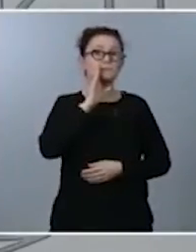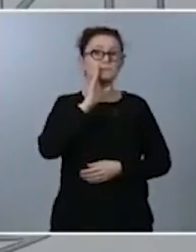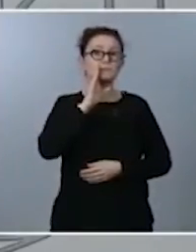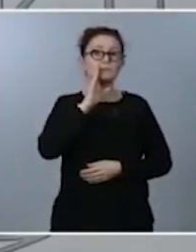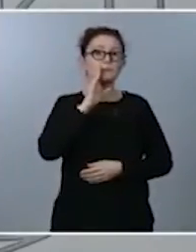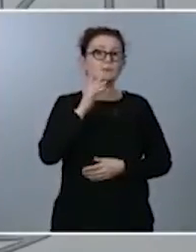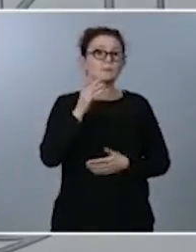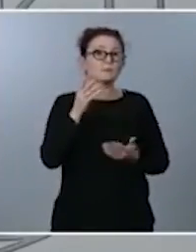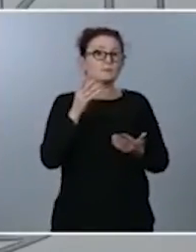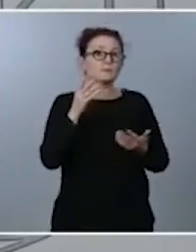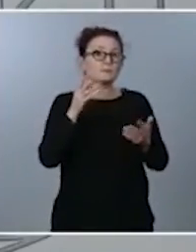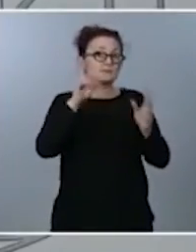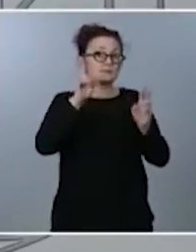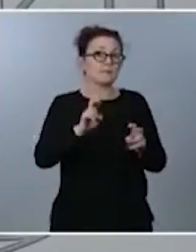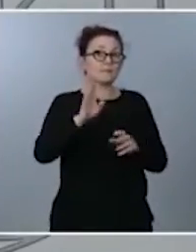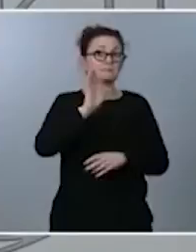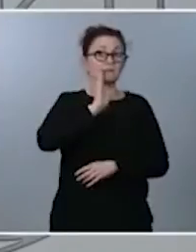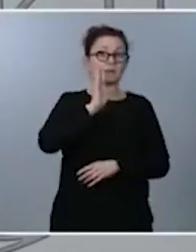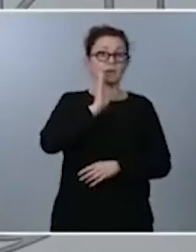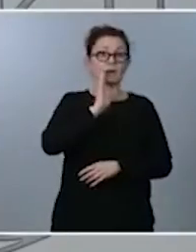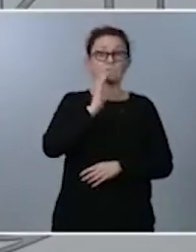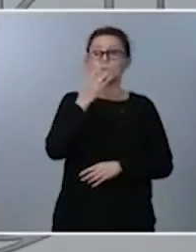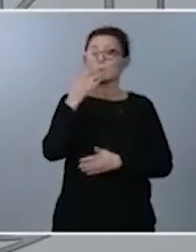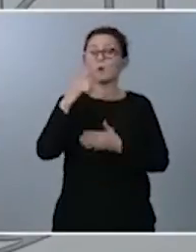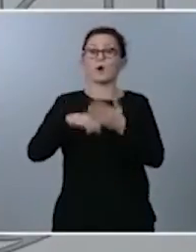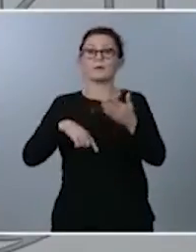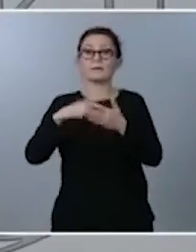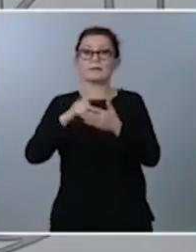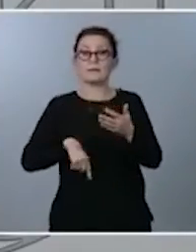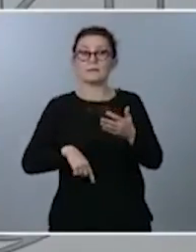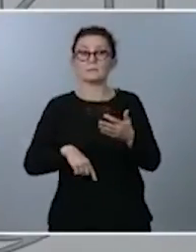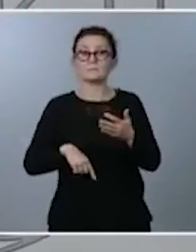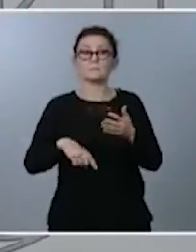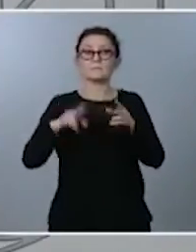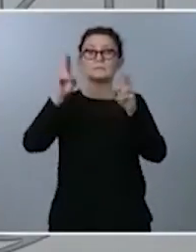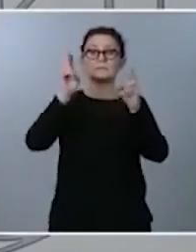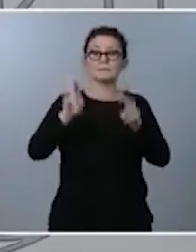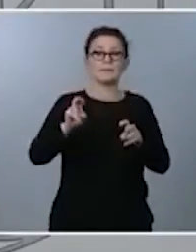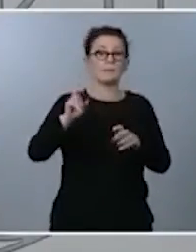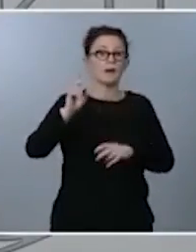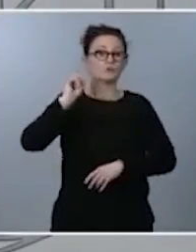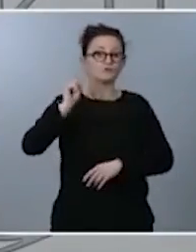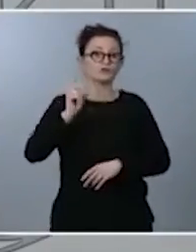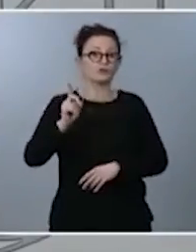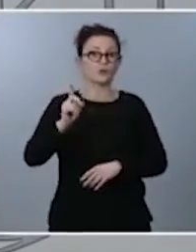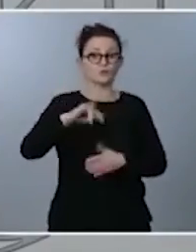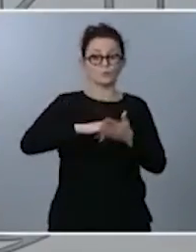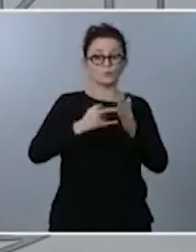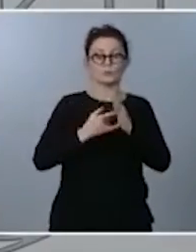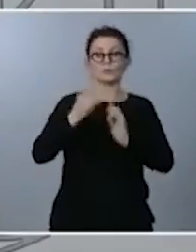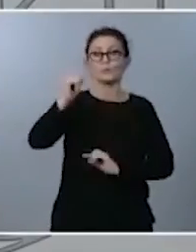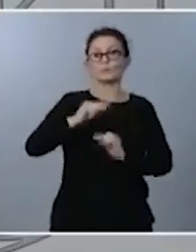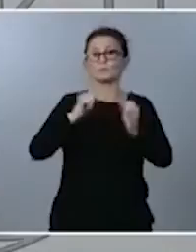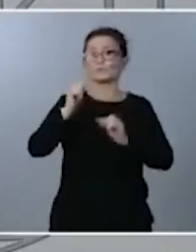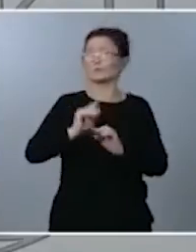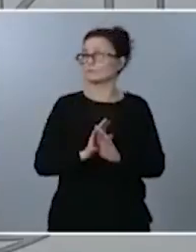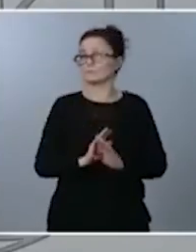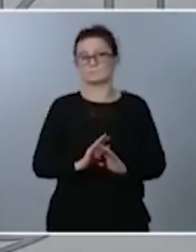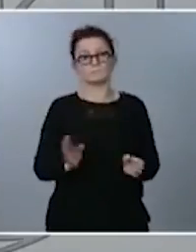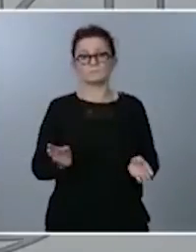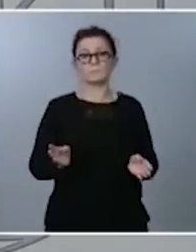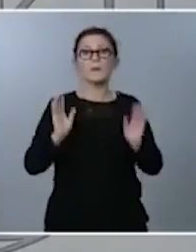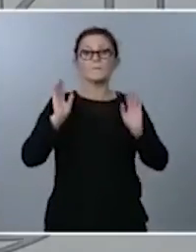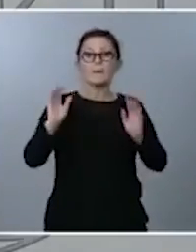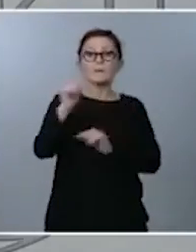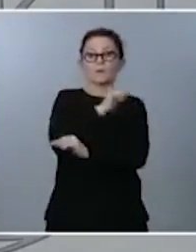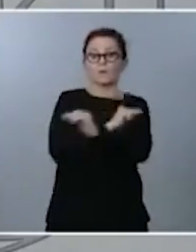como usted me comentaba, en los alquileres no es una materia exclusiva de este proyecto de presupuesto, lo que sí el debate intenso entre las